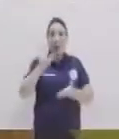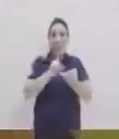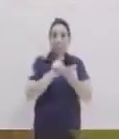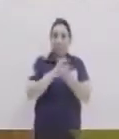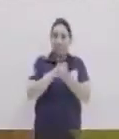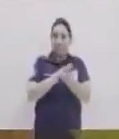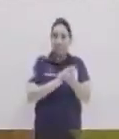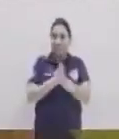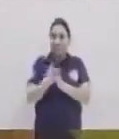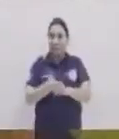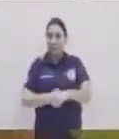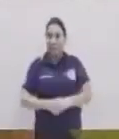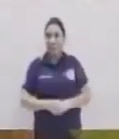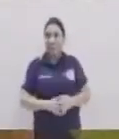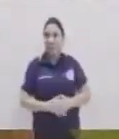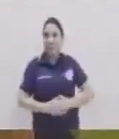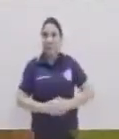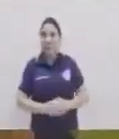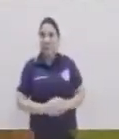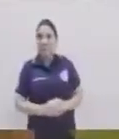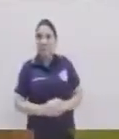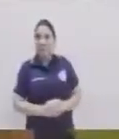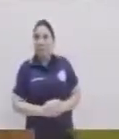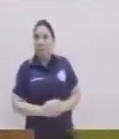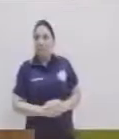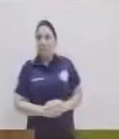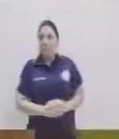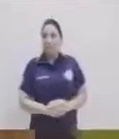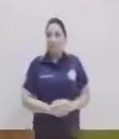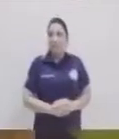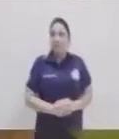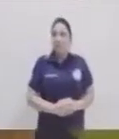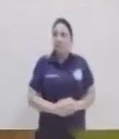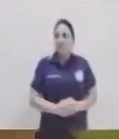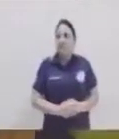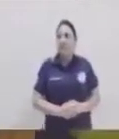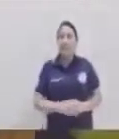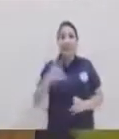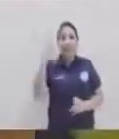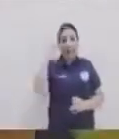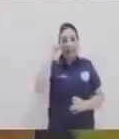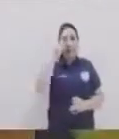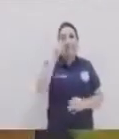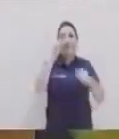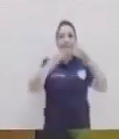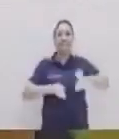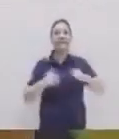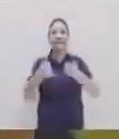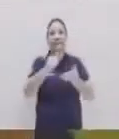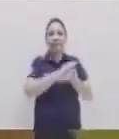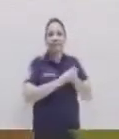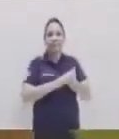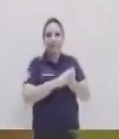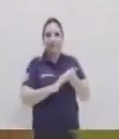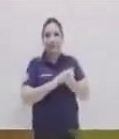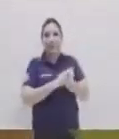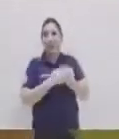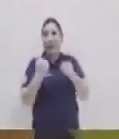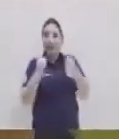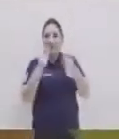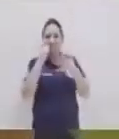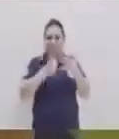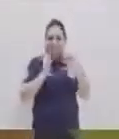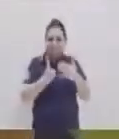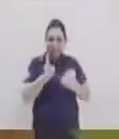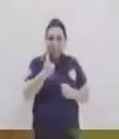nosotros. Ahora lo voy a invitar a que nos desinfectemos las manos. Por supuesto, muchas gracias. Recuerden a todos en casa lavarse muy bien las